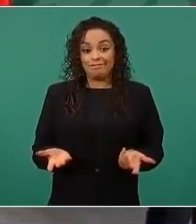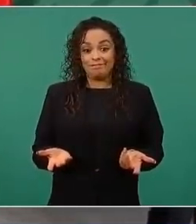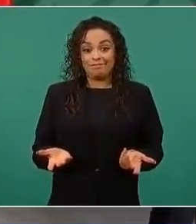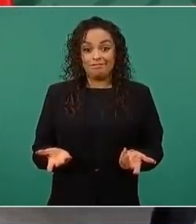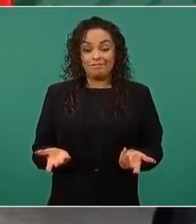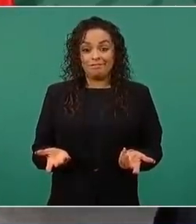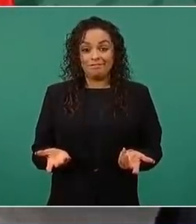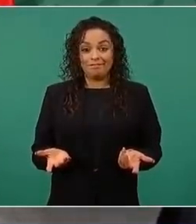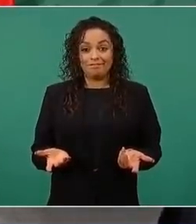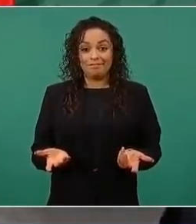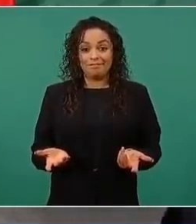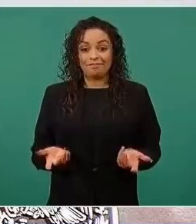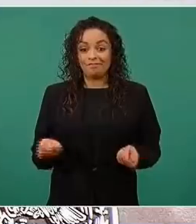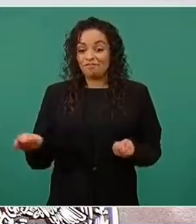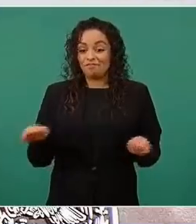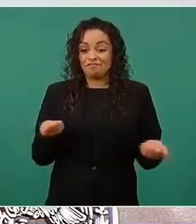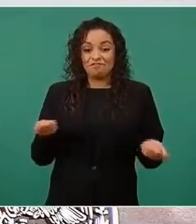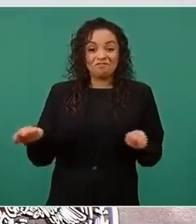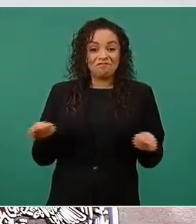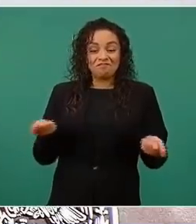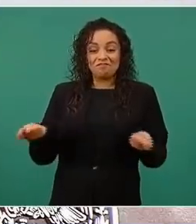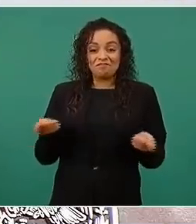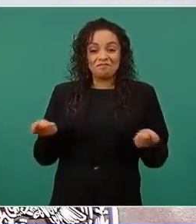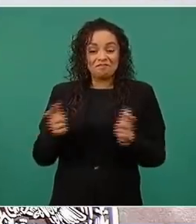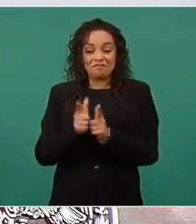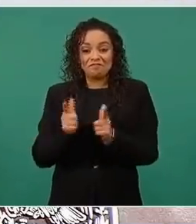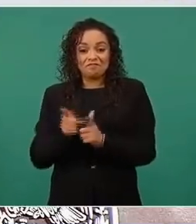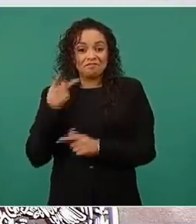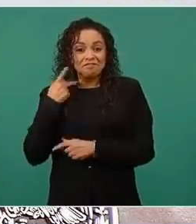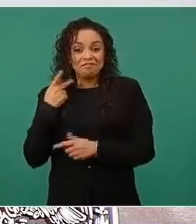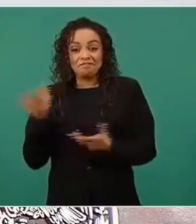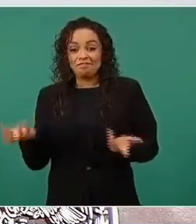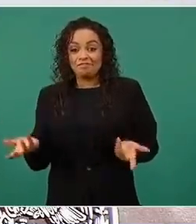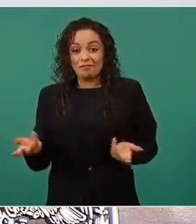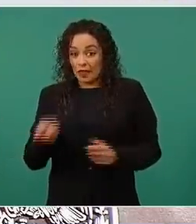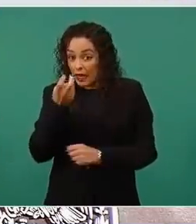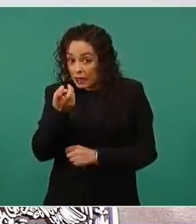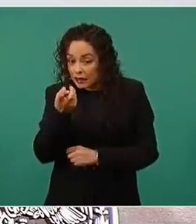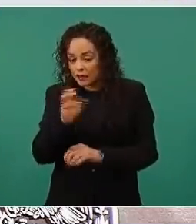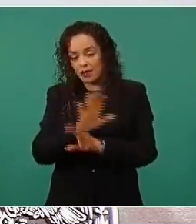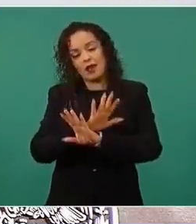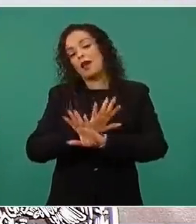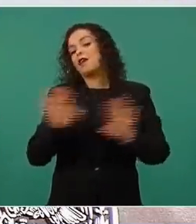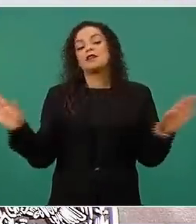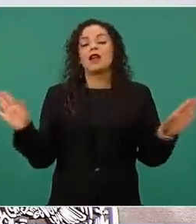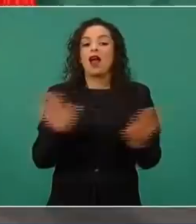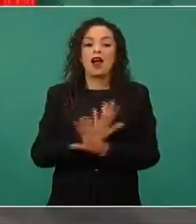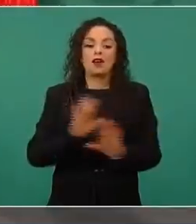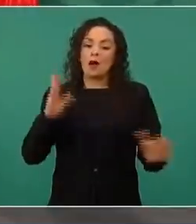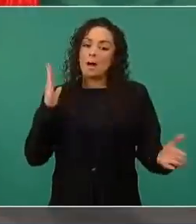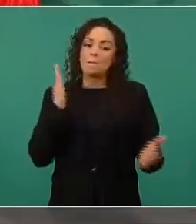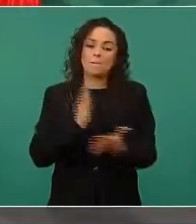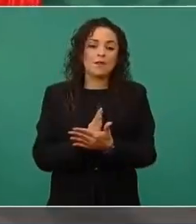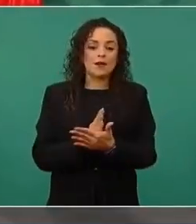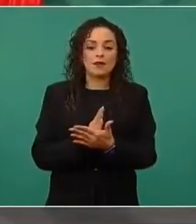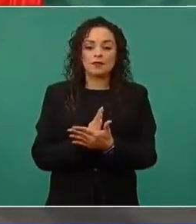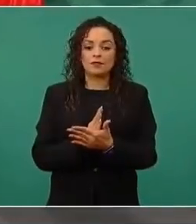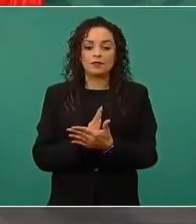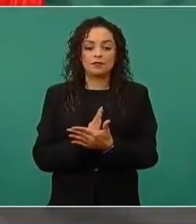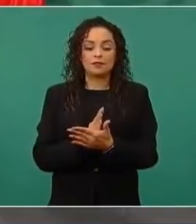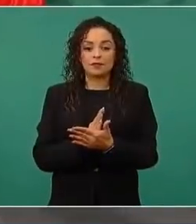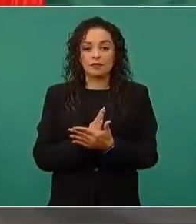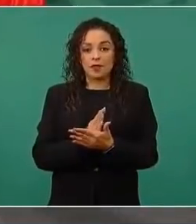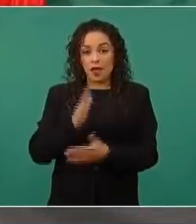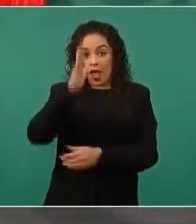maniobra politiquera. Pues eso ya no, ningún acuerdo